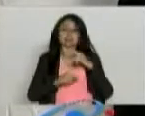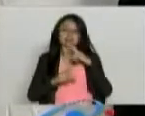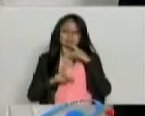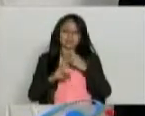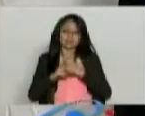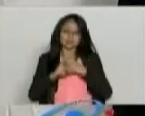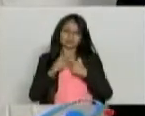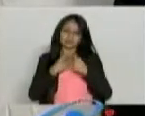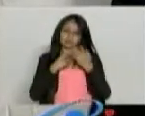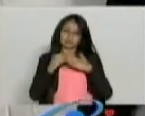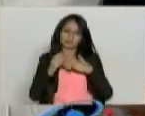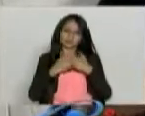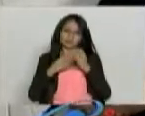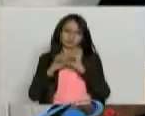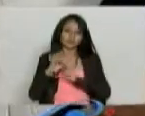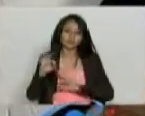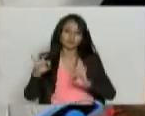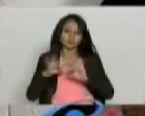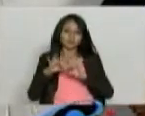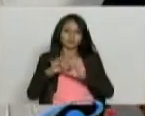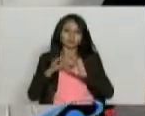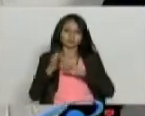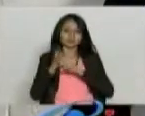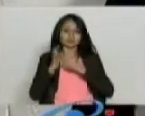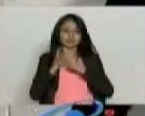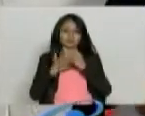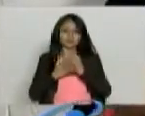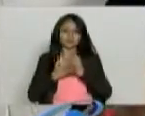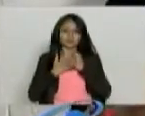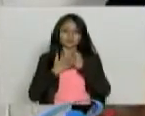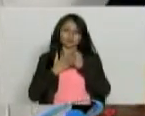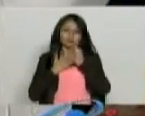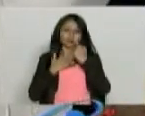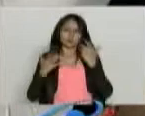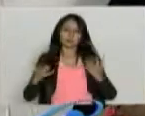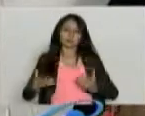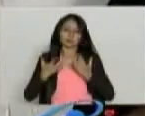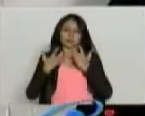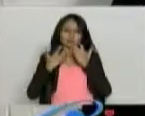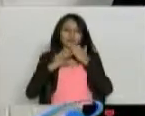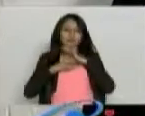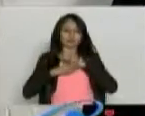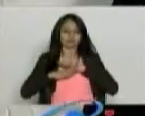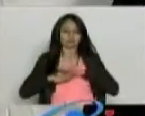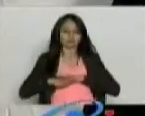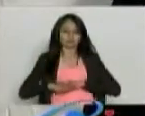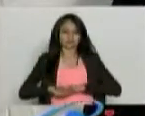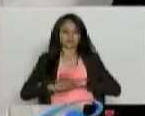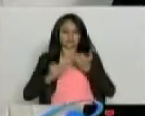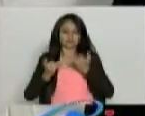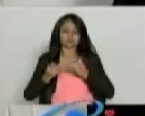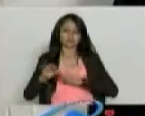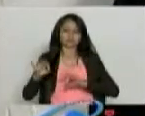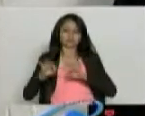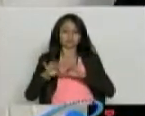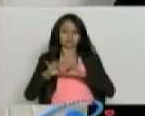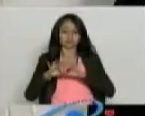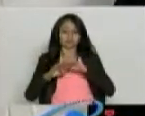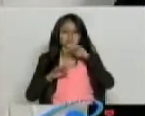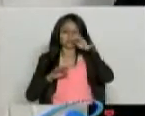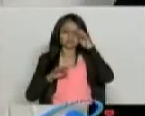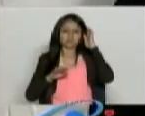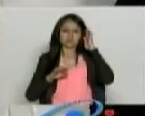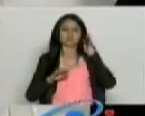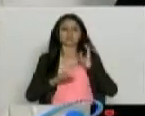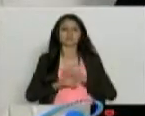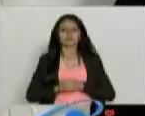algo importante para uno poder realmente encontrar un estándar de vida. Y esto es muy importante para mejorar también el